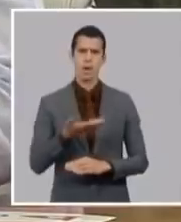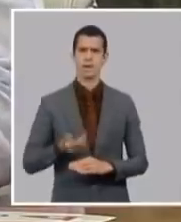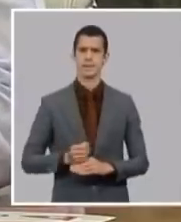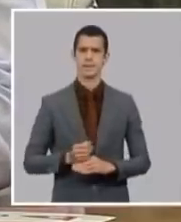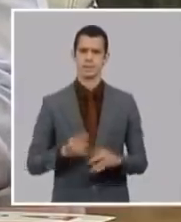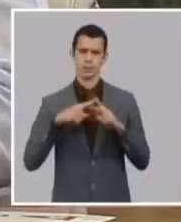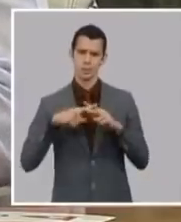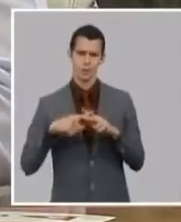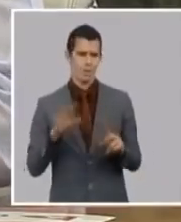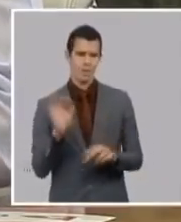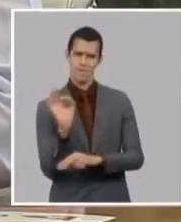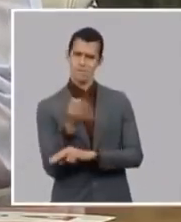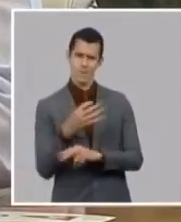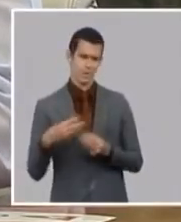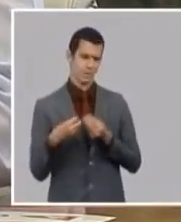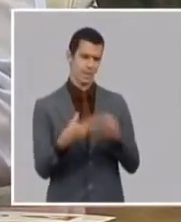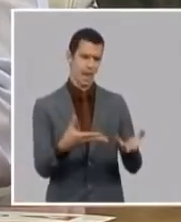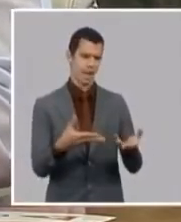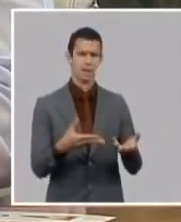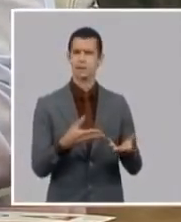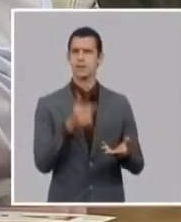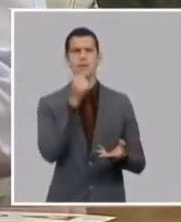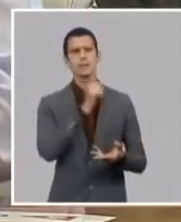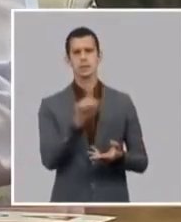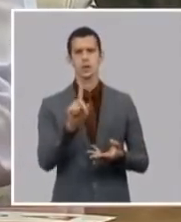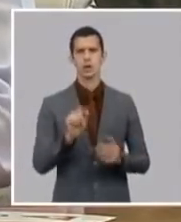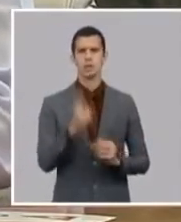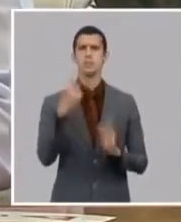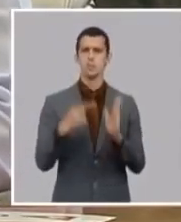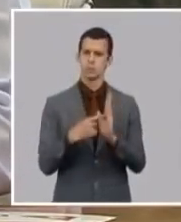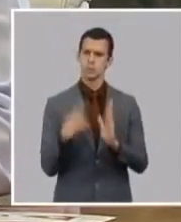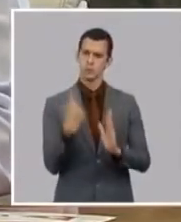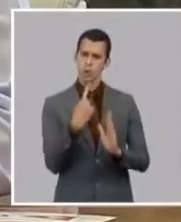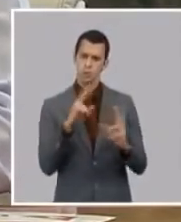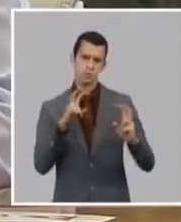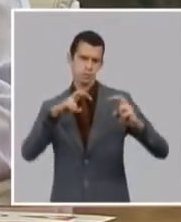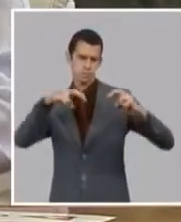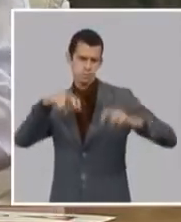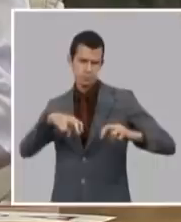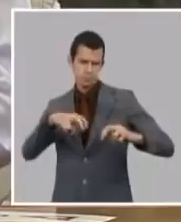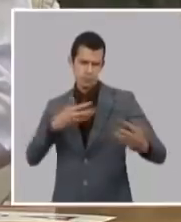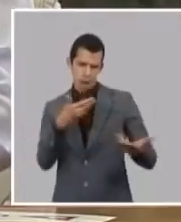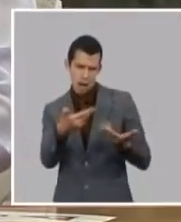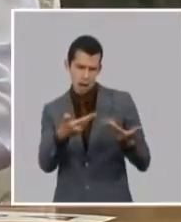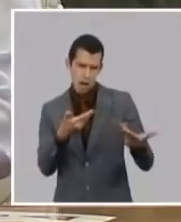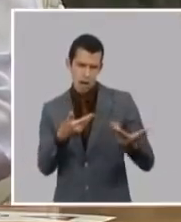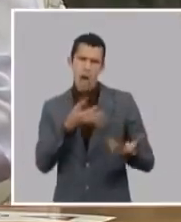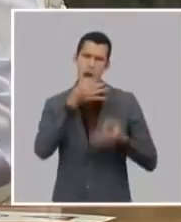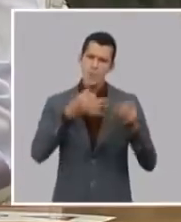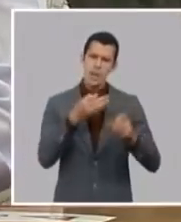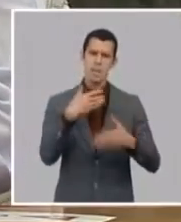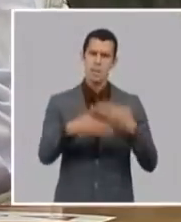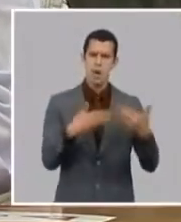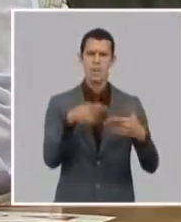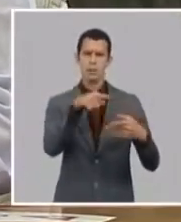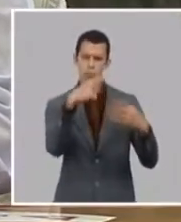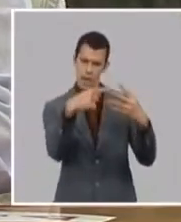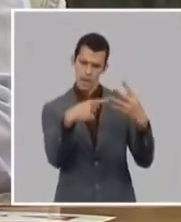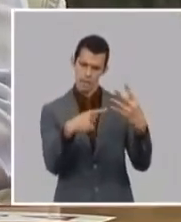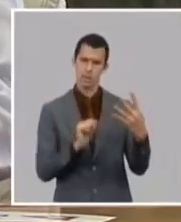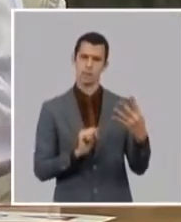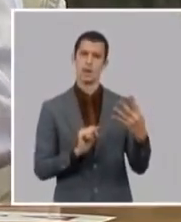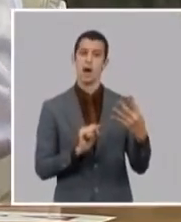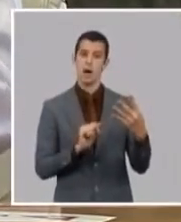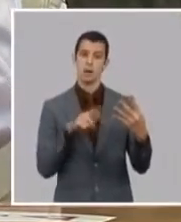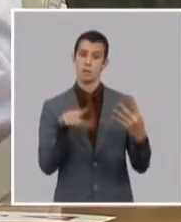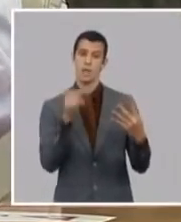y también hay que decir que hay personas que tienen los problemas por su manera de asumir la vida porque aquí hay personas que han sido beneficiadas